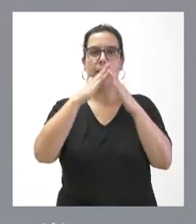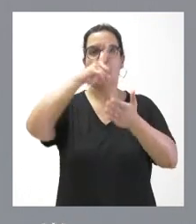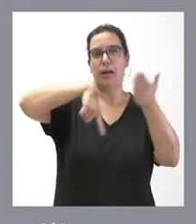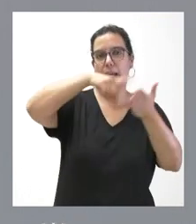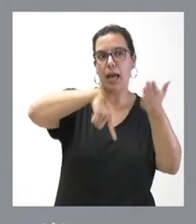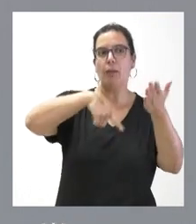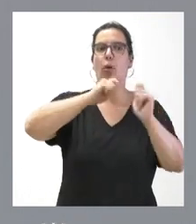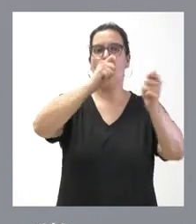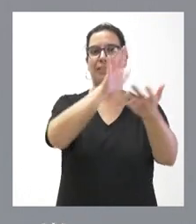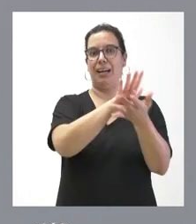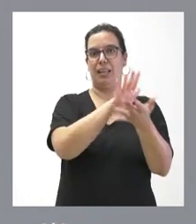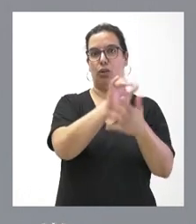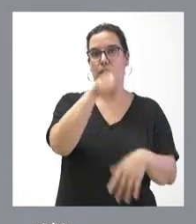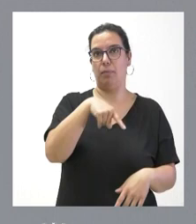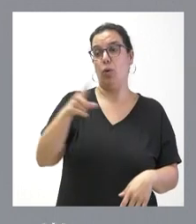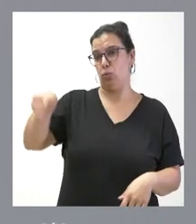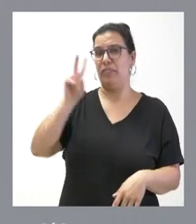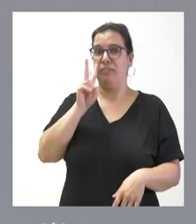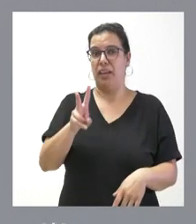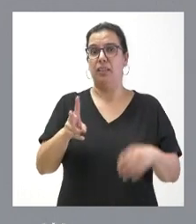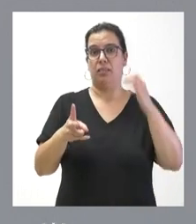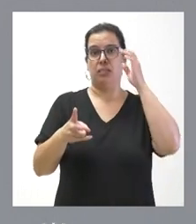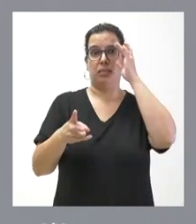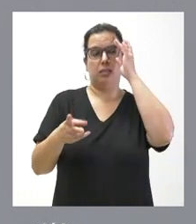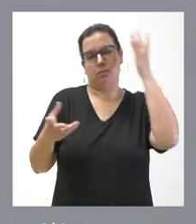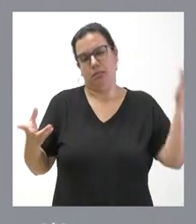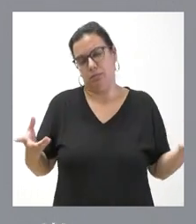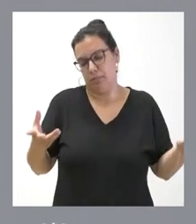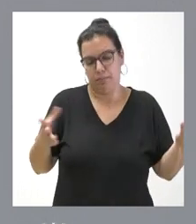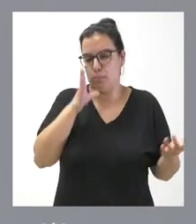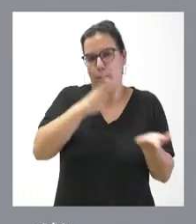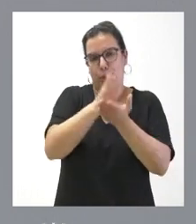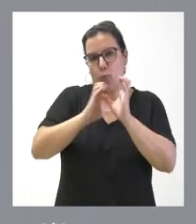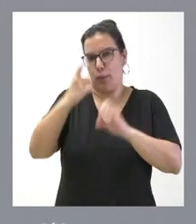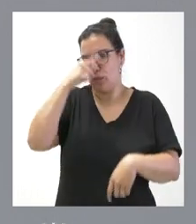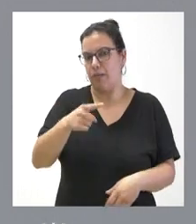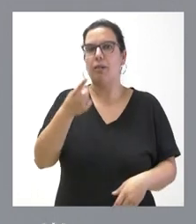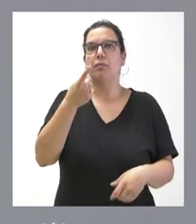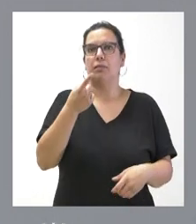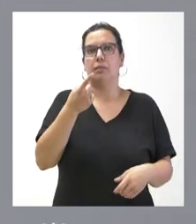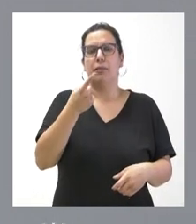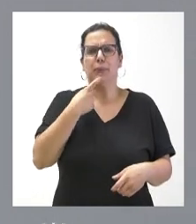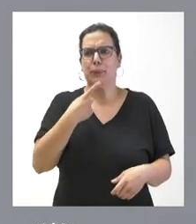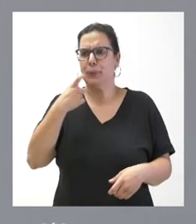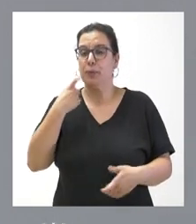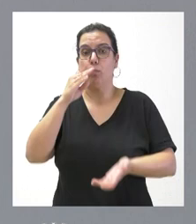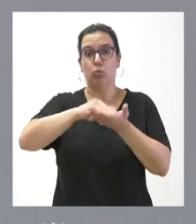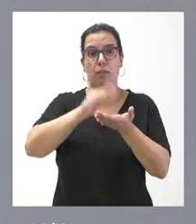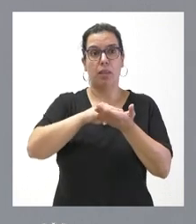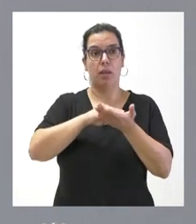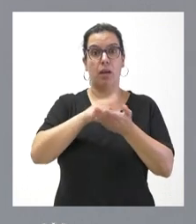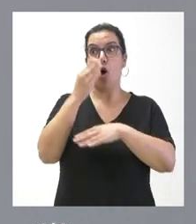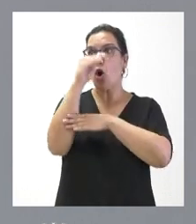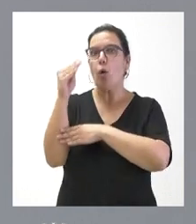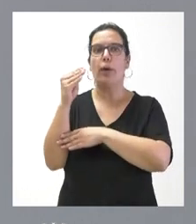lo es. Ustedes están viendo, porque lo ven y porque ustedes lo recogen en sus medios de comunicación, la cantidad de dificultades que hay en muchos sitios para muchos